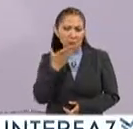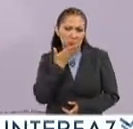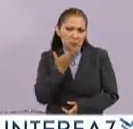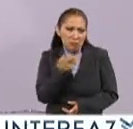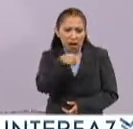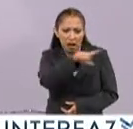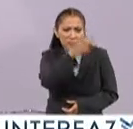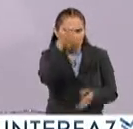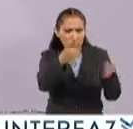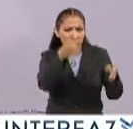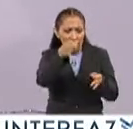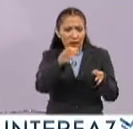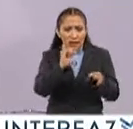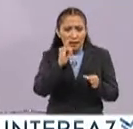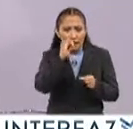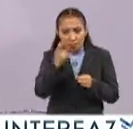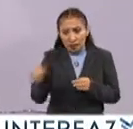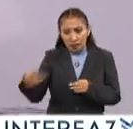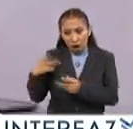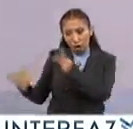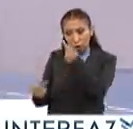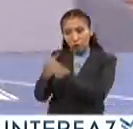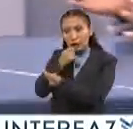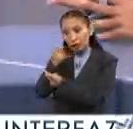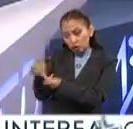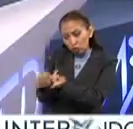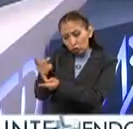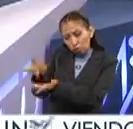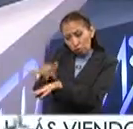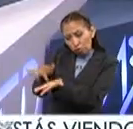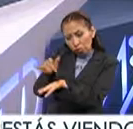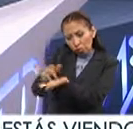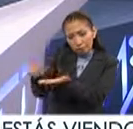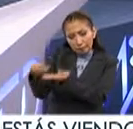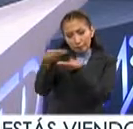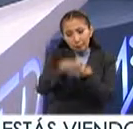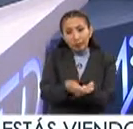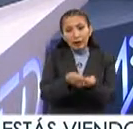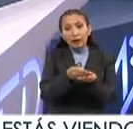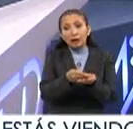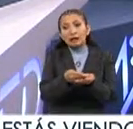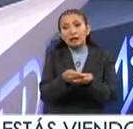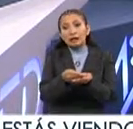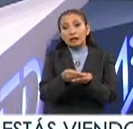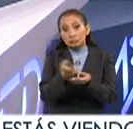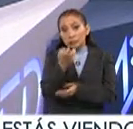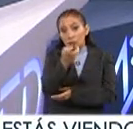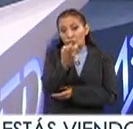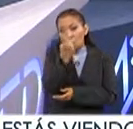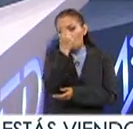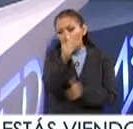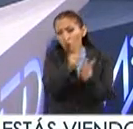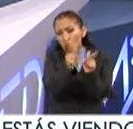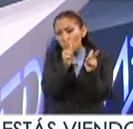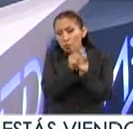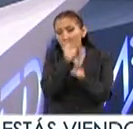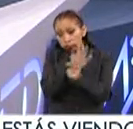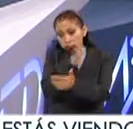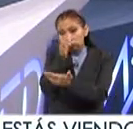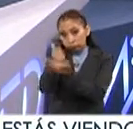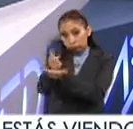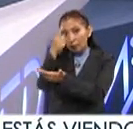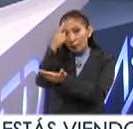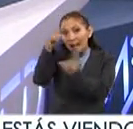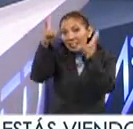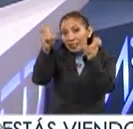buena la imagen que ha tenido esta consulta, como comentaba Bernardo, precisamente uno de los grupos que está involucrados